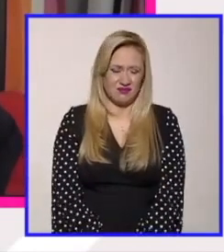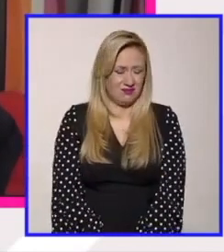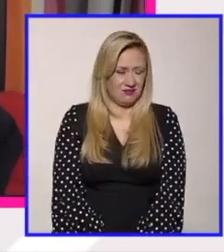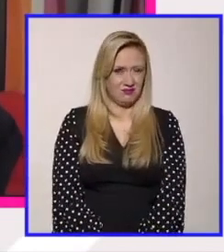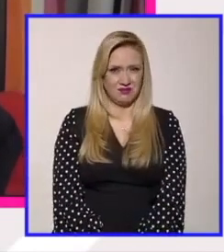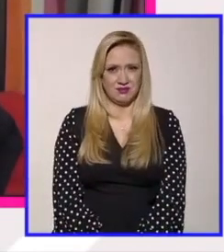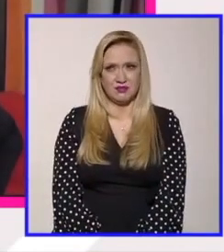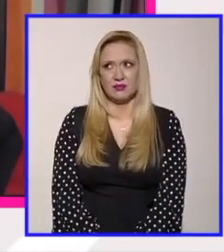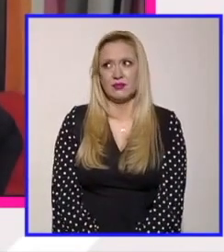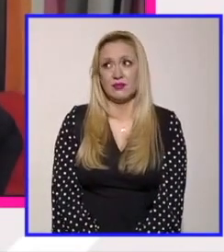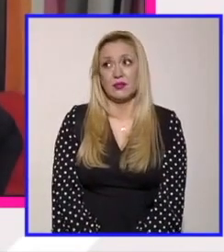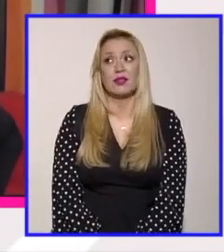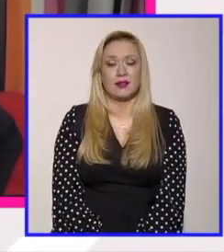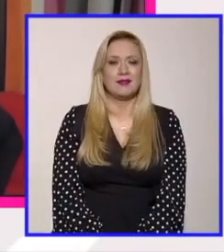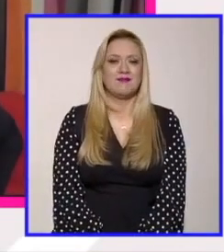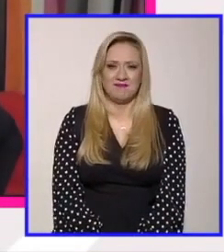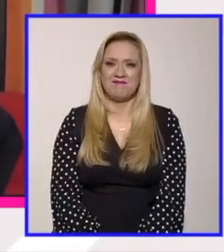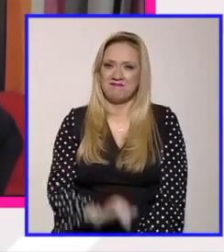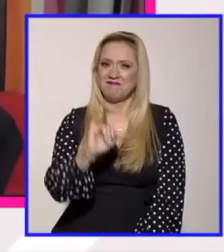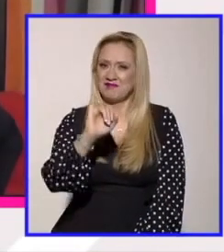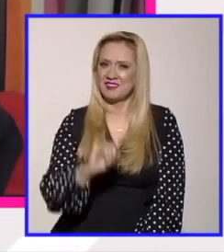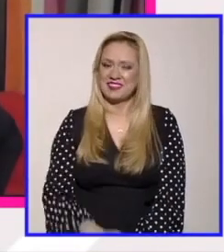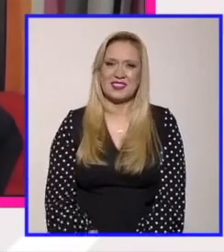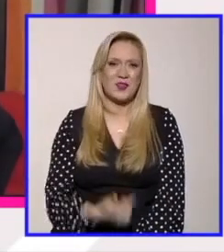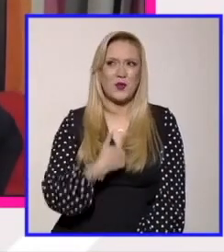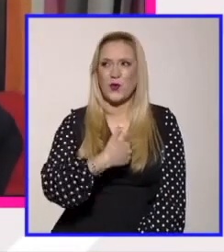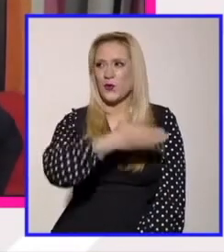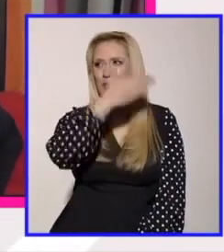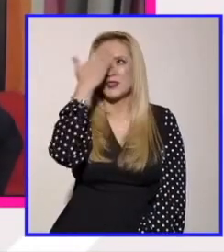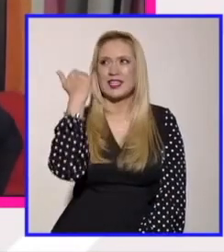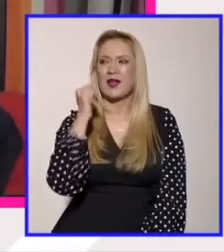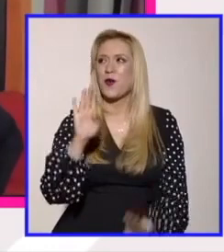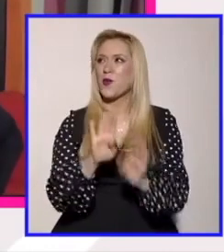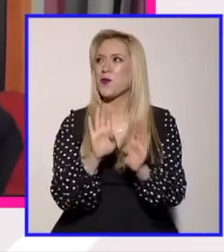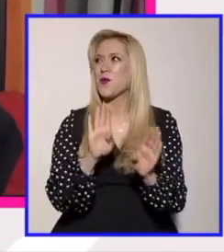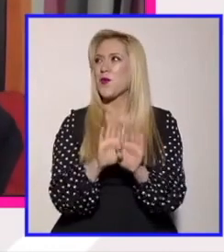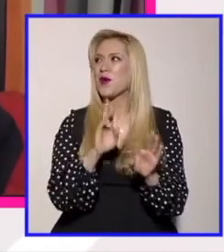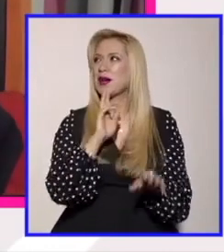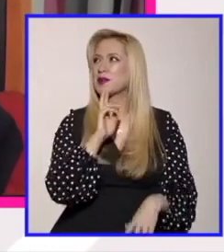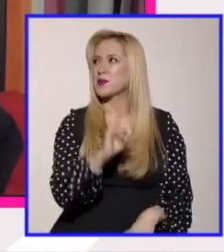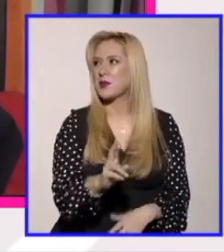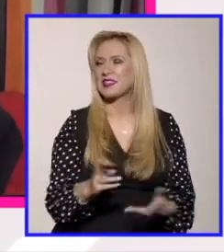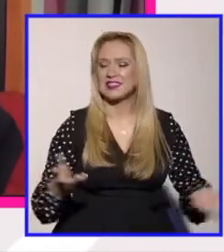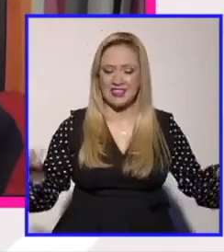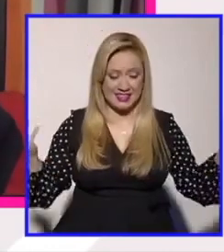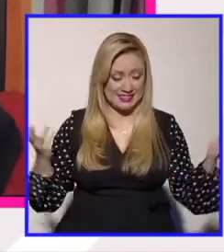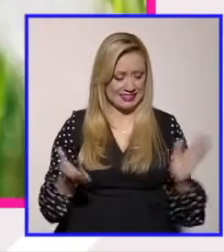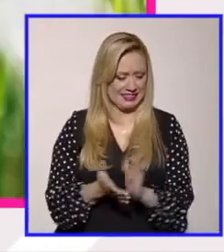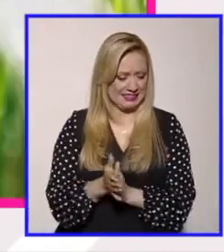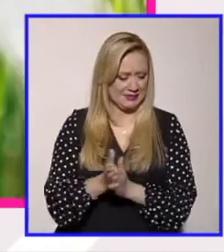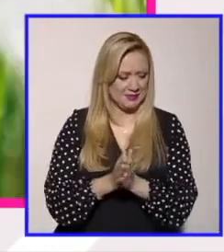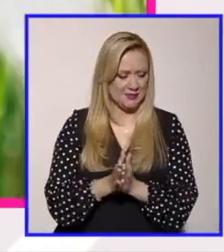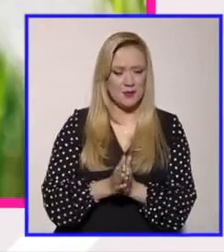sí es una de esas preguntas que no sé si voy a poder responder pero por ejemplo hablando con Diana Mafía que es una feminista